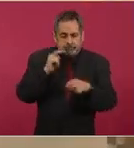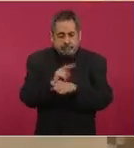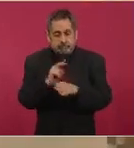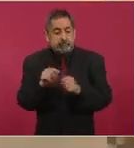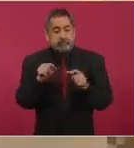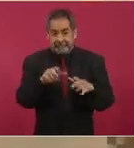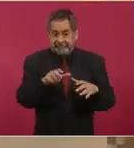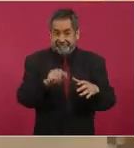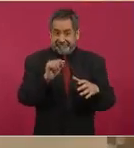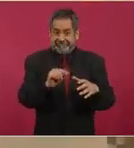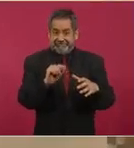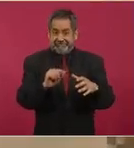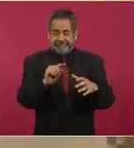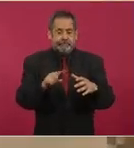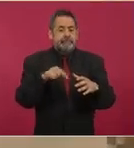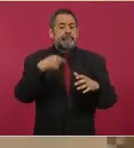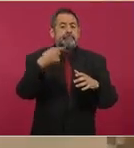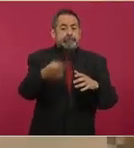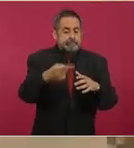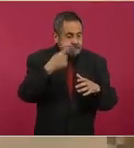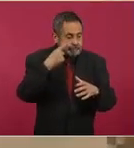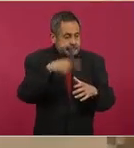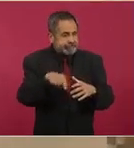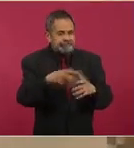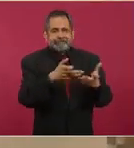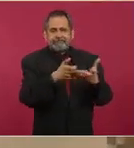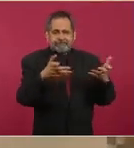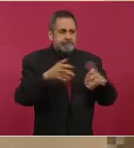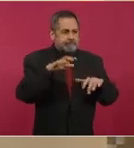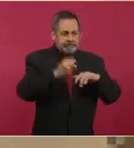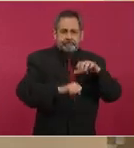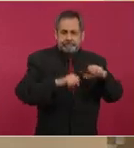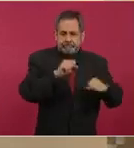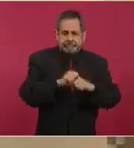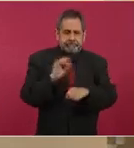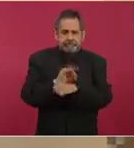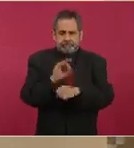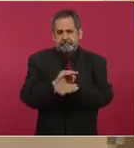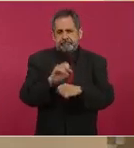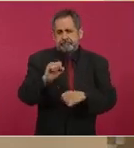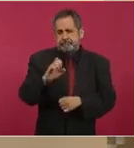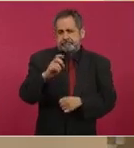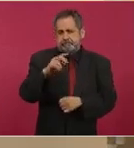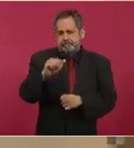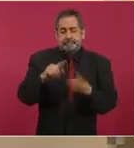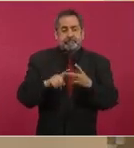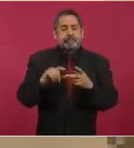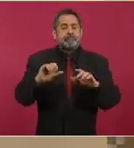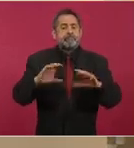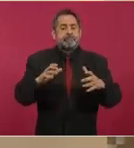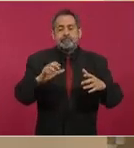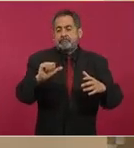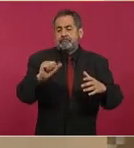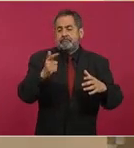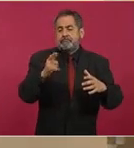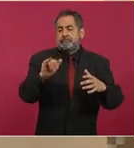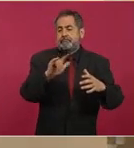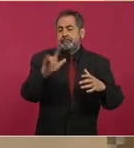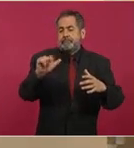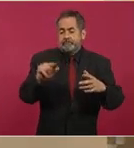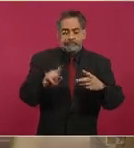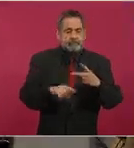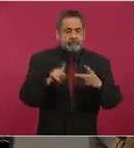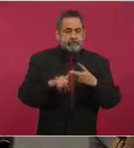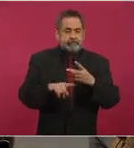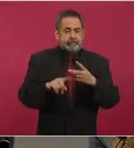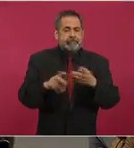posterioridad la recuperación territorial de la Secretaría de la Defensa Nacional de Aguililla, de Cualcomán y de la